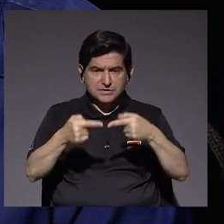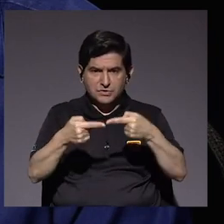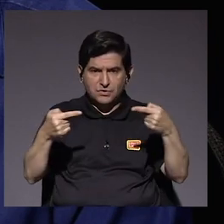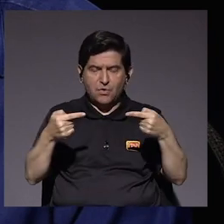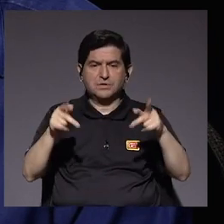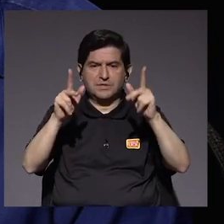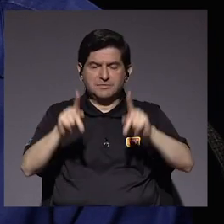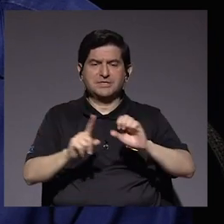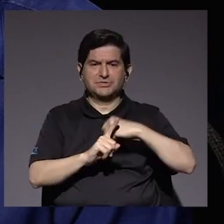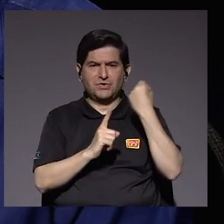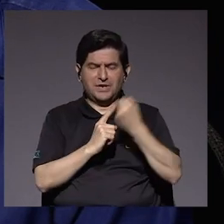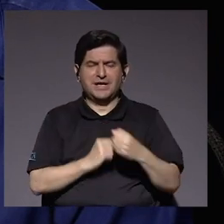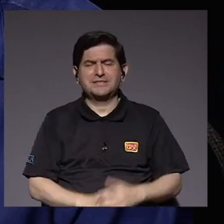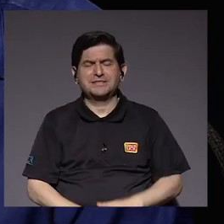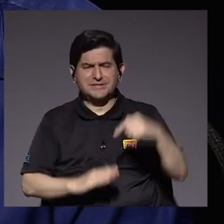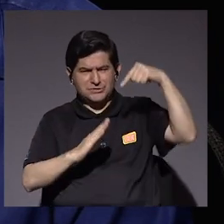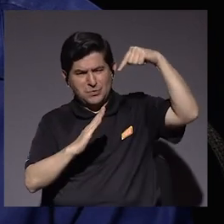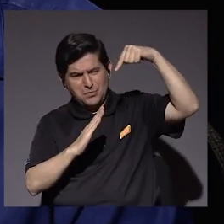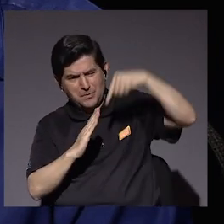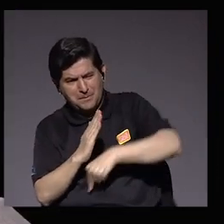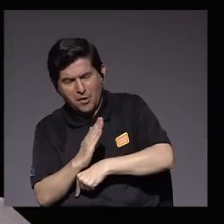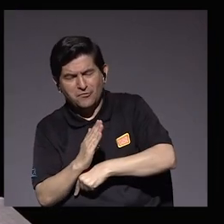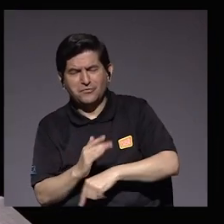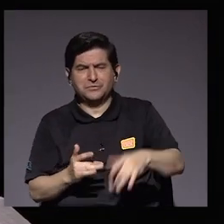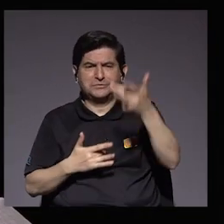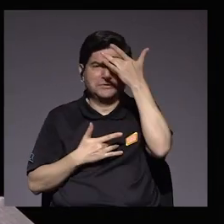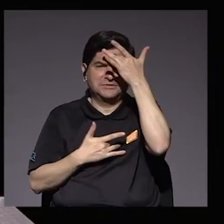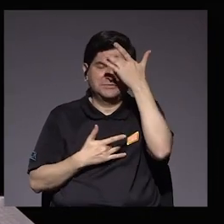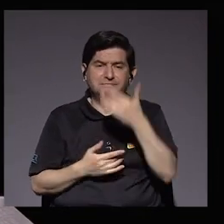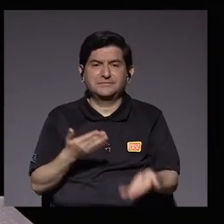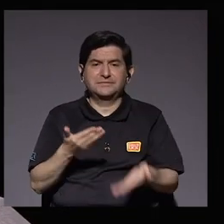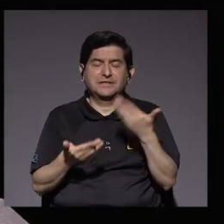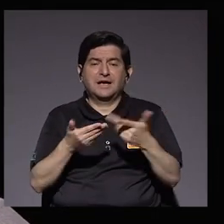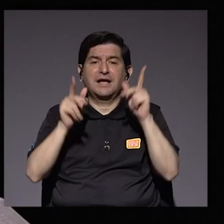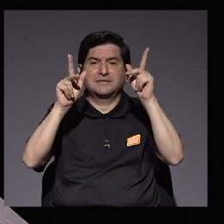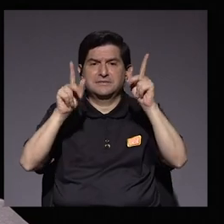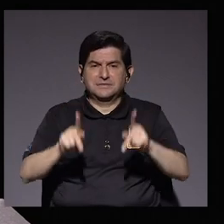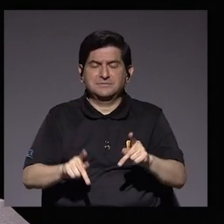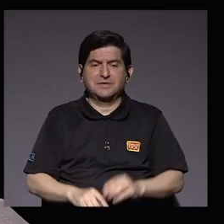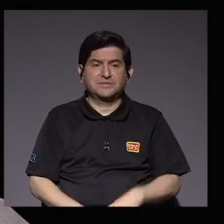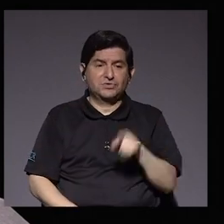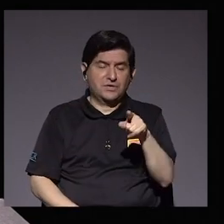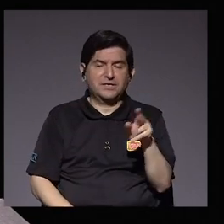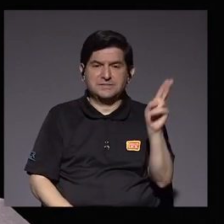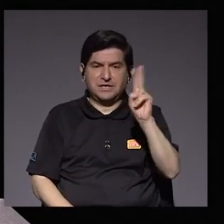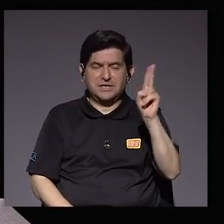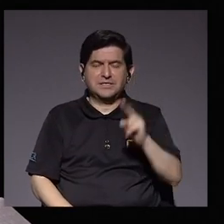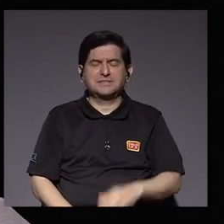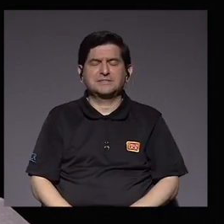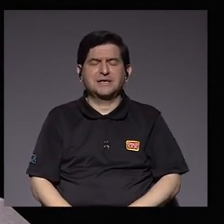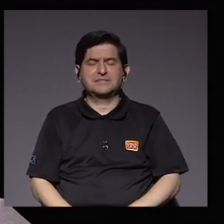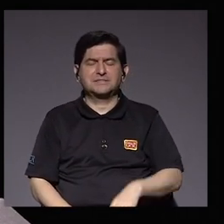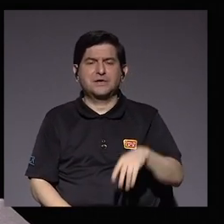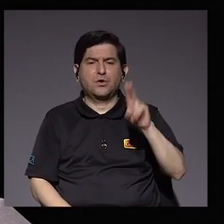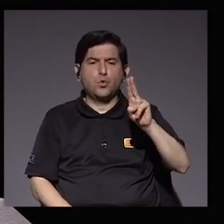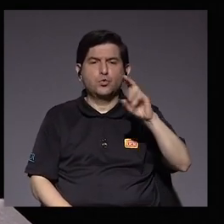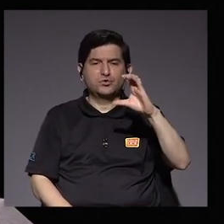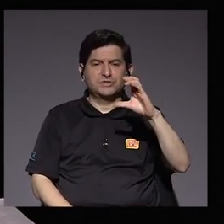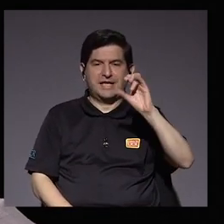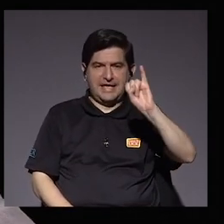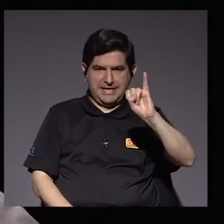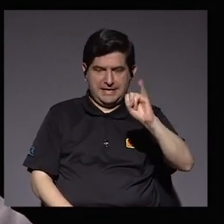contra los pacientes en estado severo y crítico de la enfermedad. Casi que para las personas que están en esas unidades de cuidados intensivos,